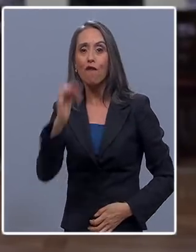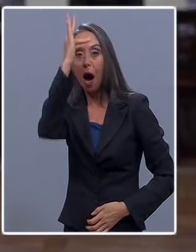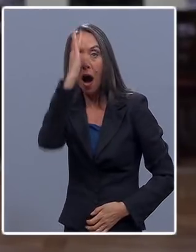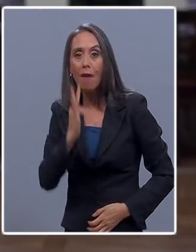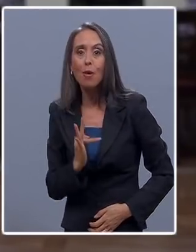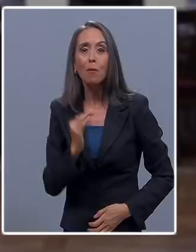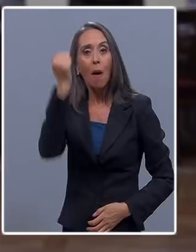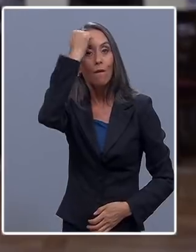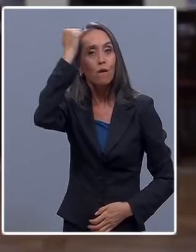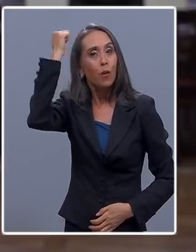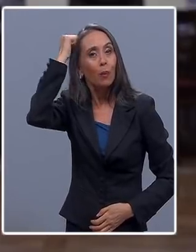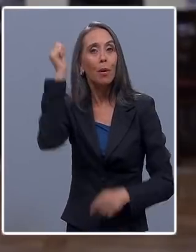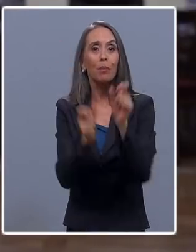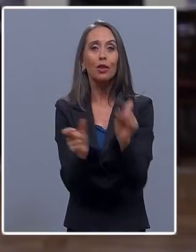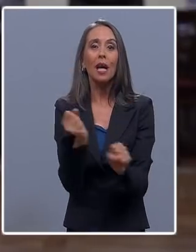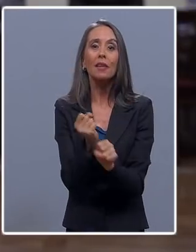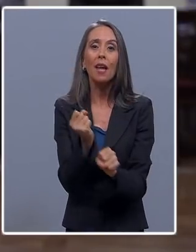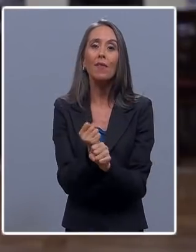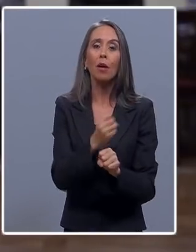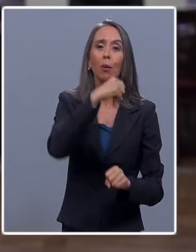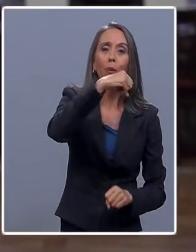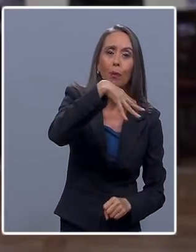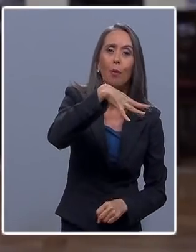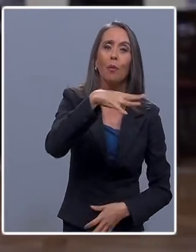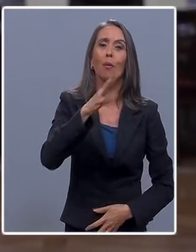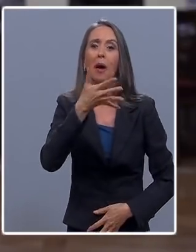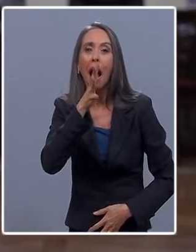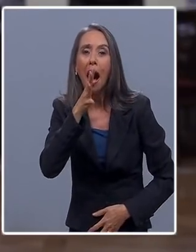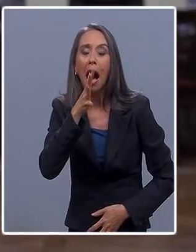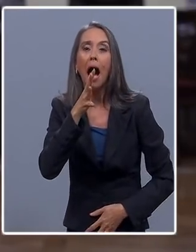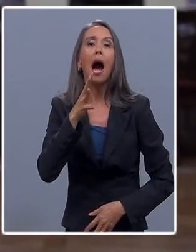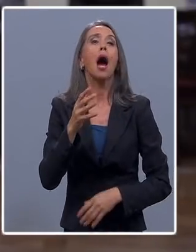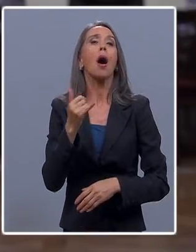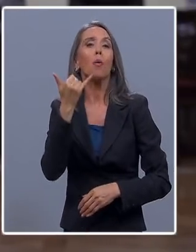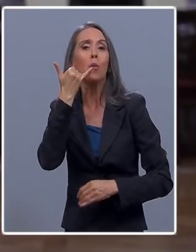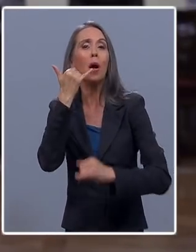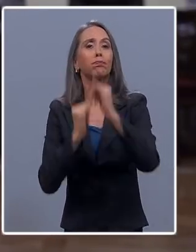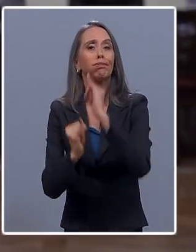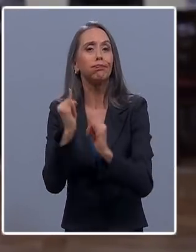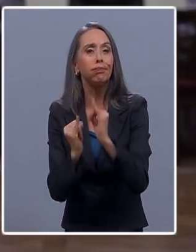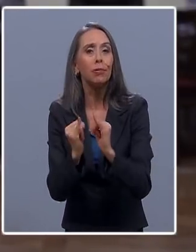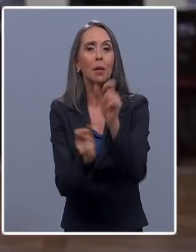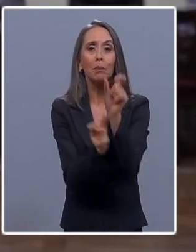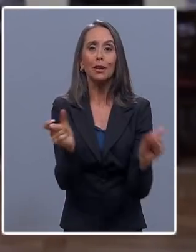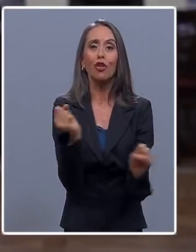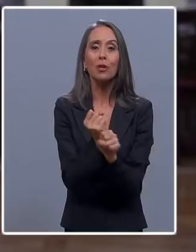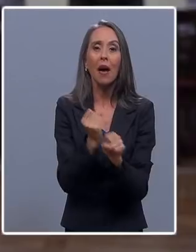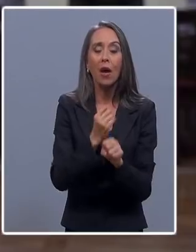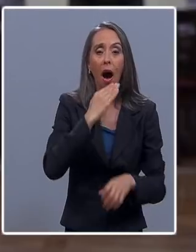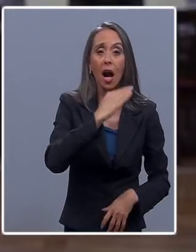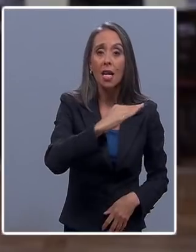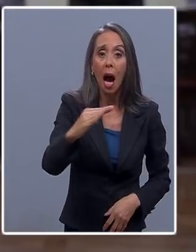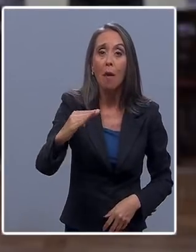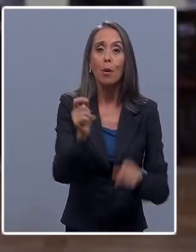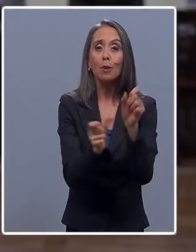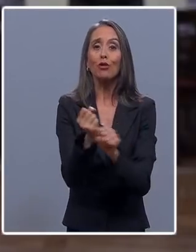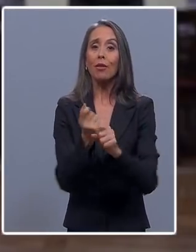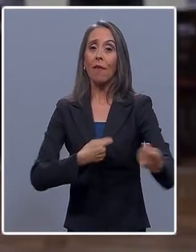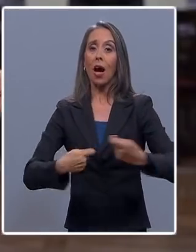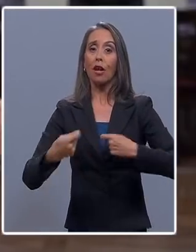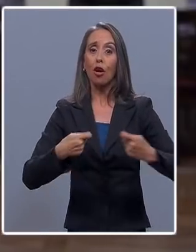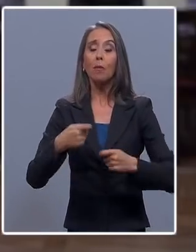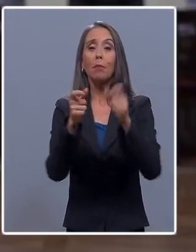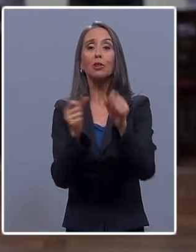bomberos, los trabajadores de servicios básicos como electricidad, agua y telecomunicaciones, los trabajadores agrícolas y del comercio,